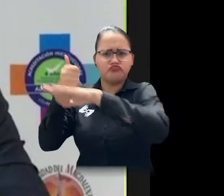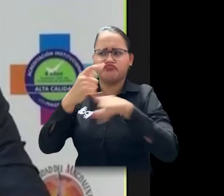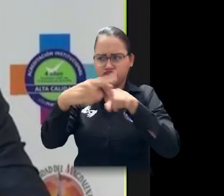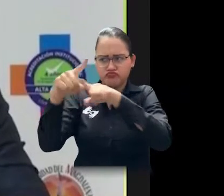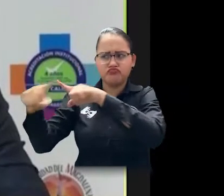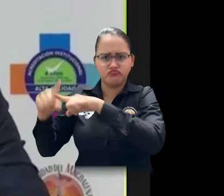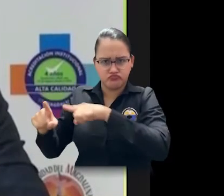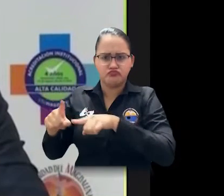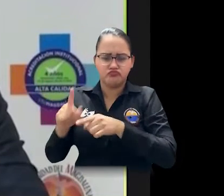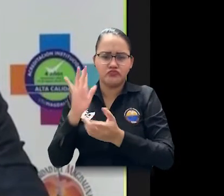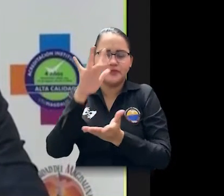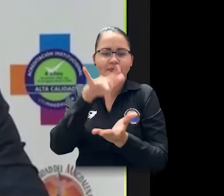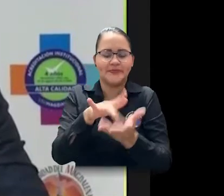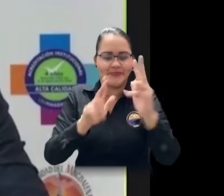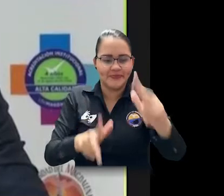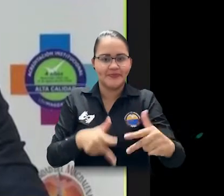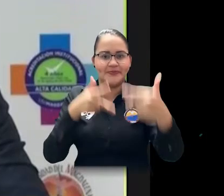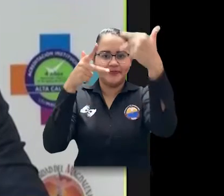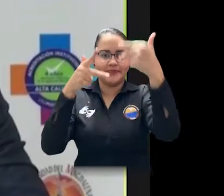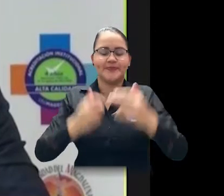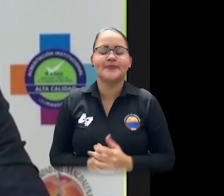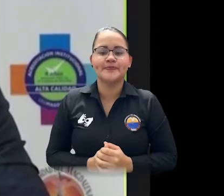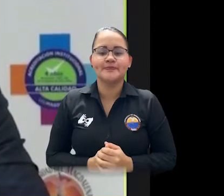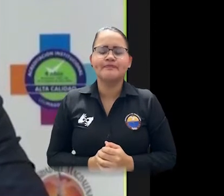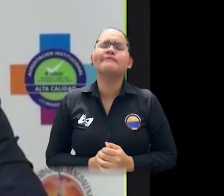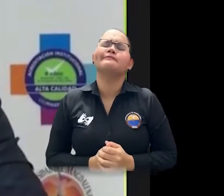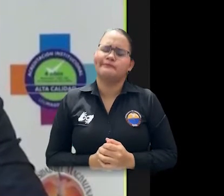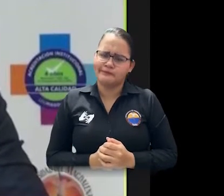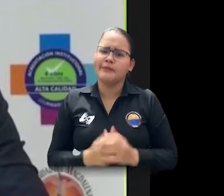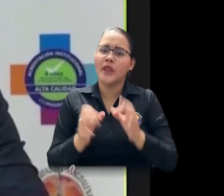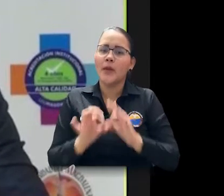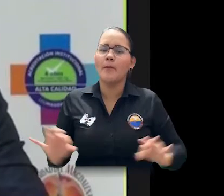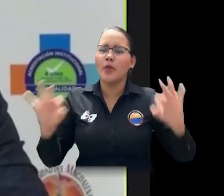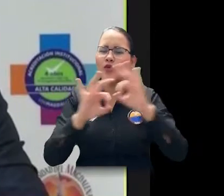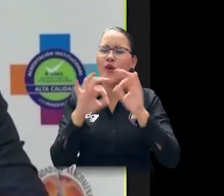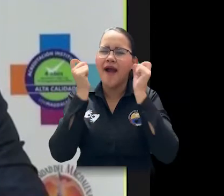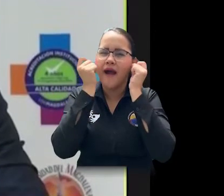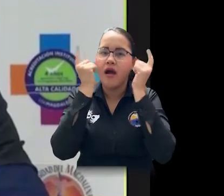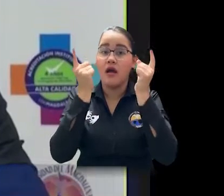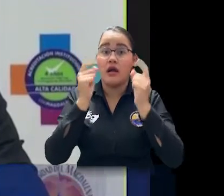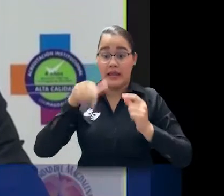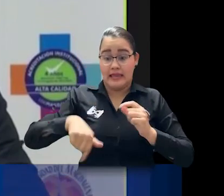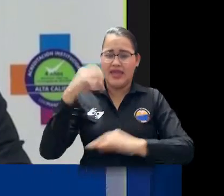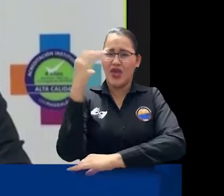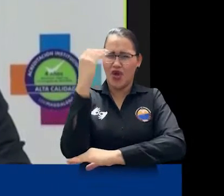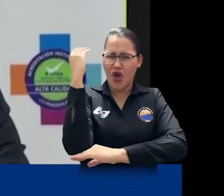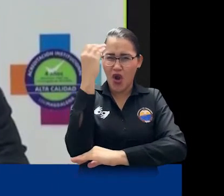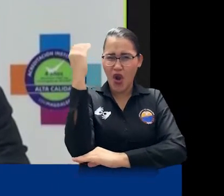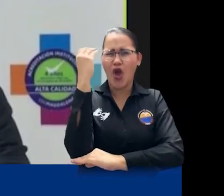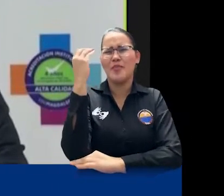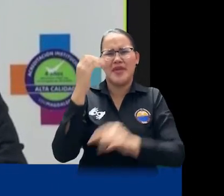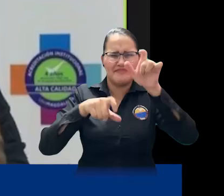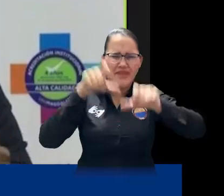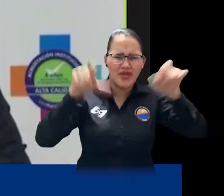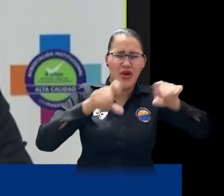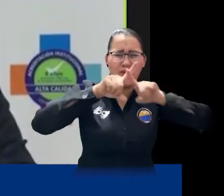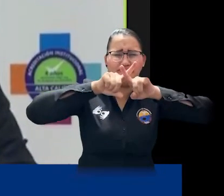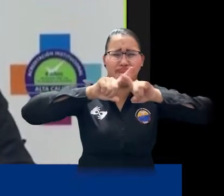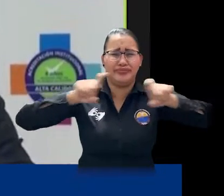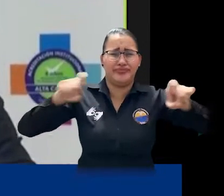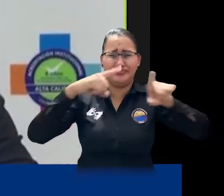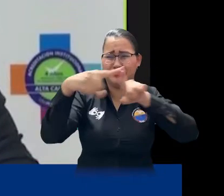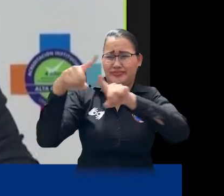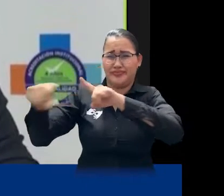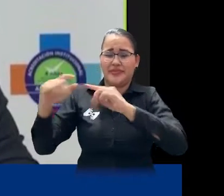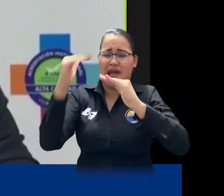tenemos que entender que un país como el nuestro, que tiene esta diversidad tan grande, esta heterogeneidad y estas desigualdades